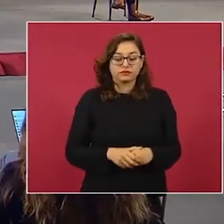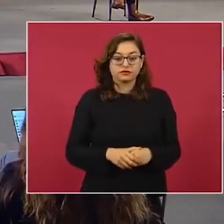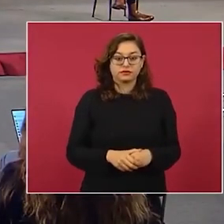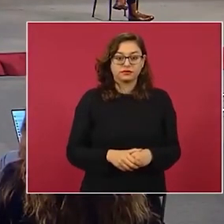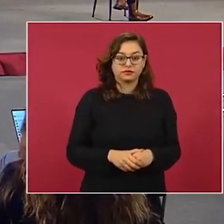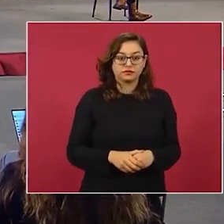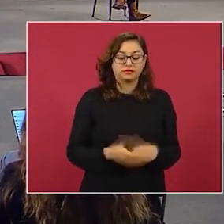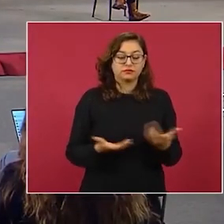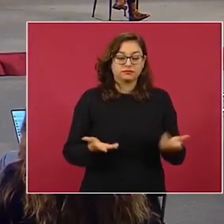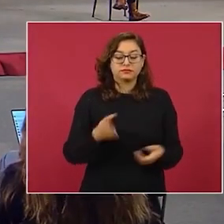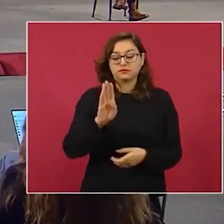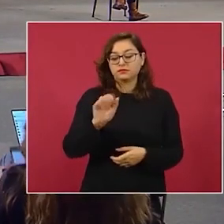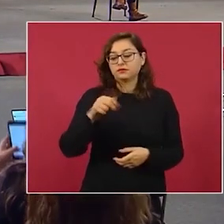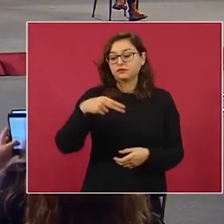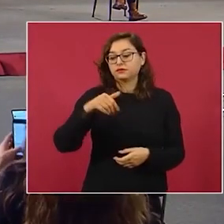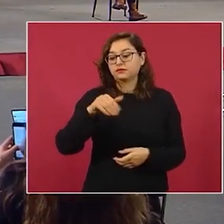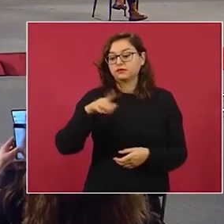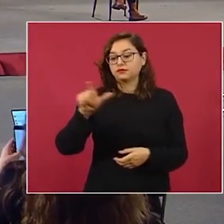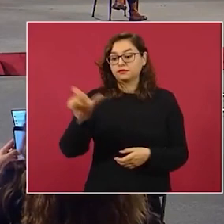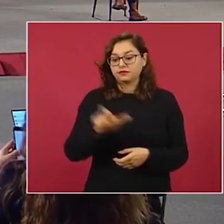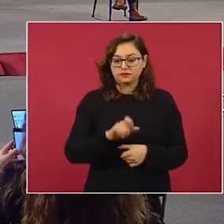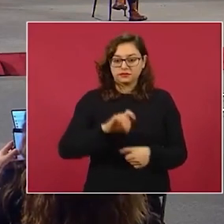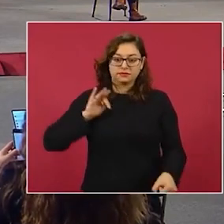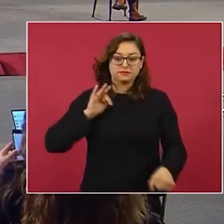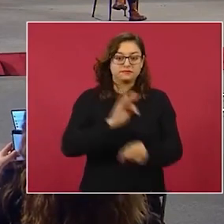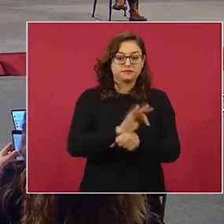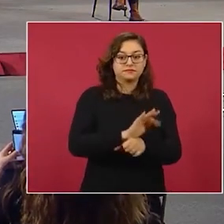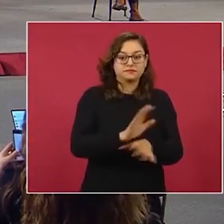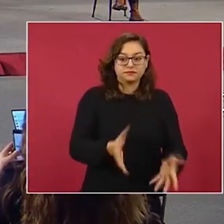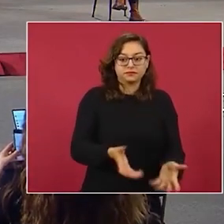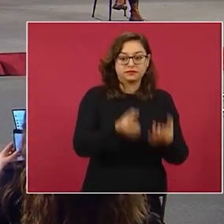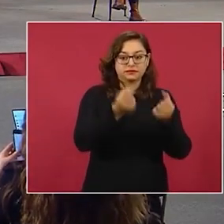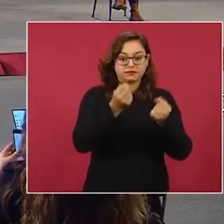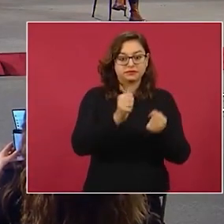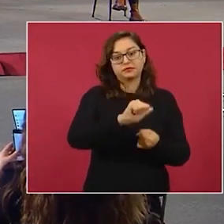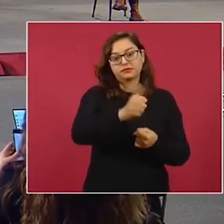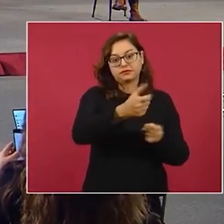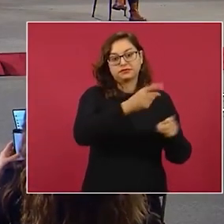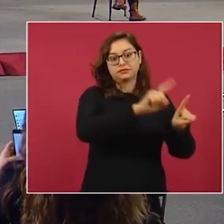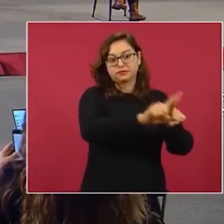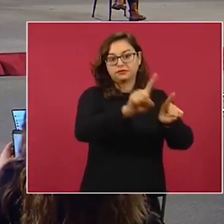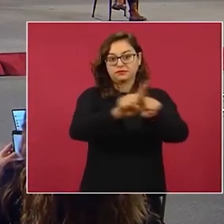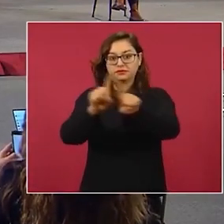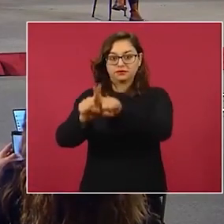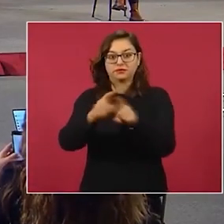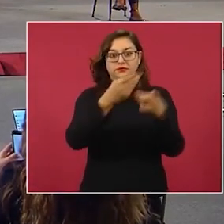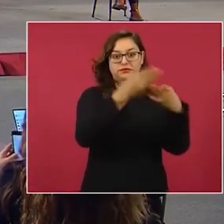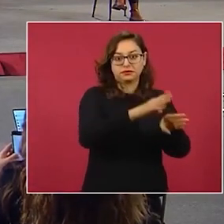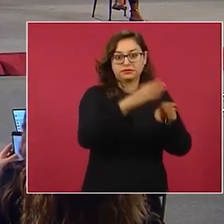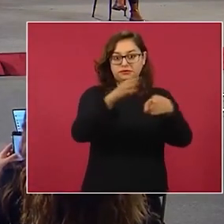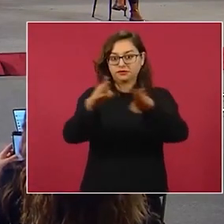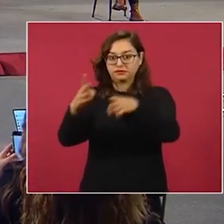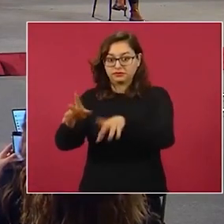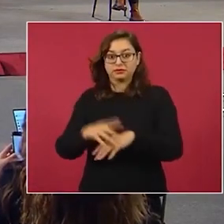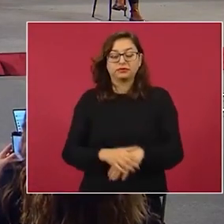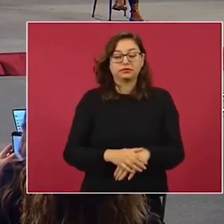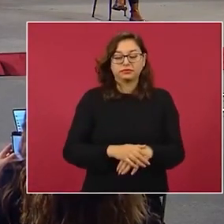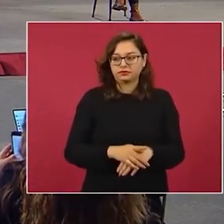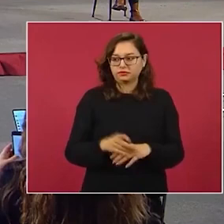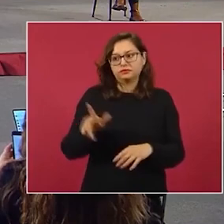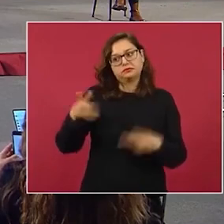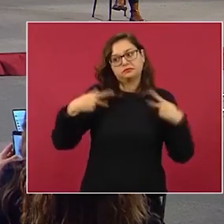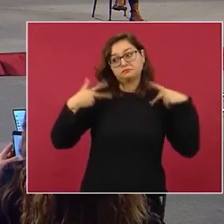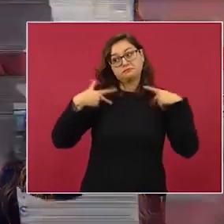entre otros. Y luego de que los rescata